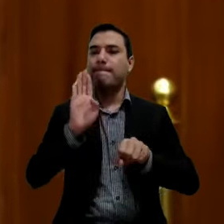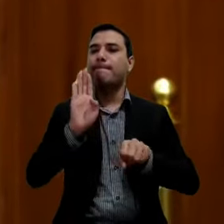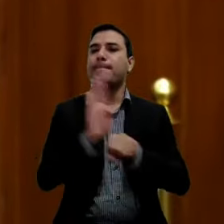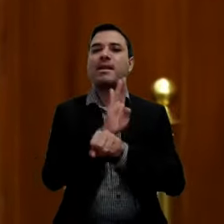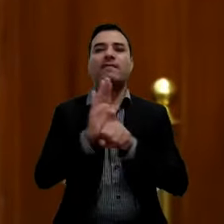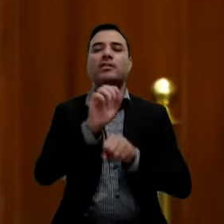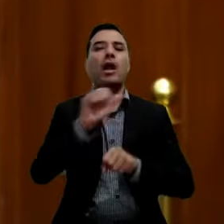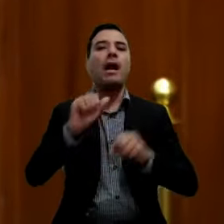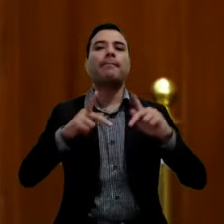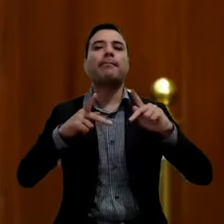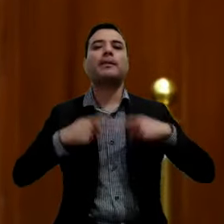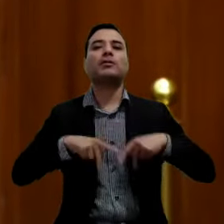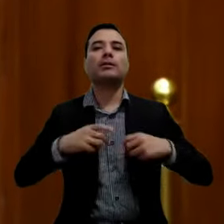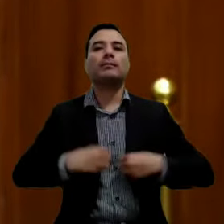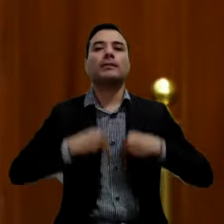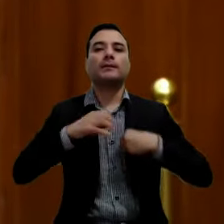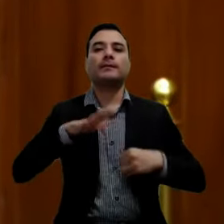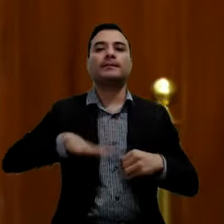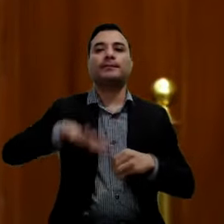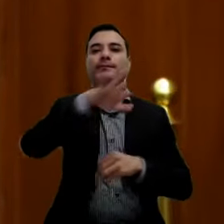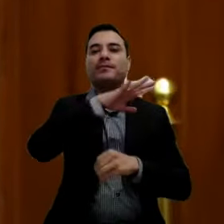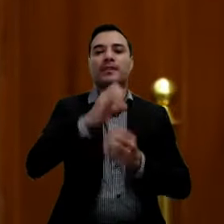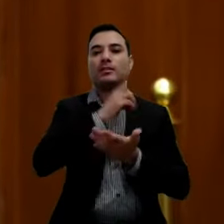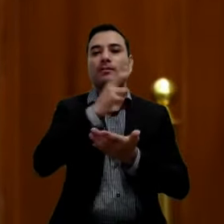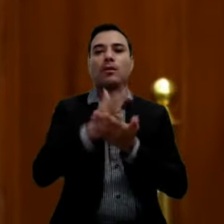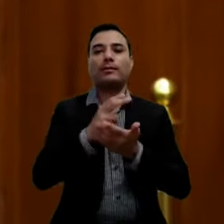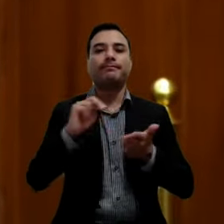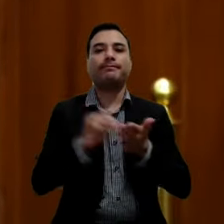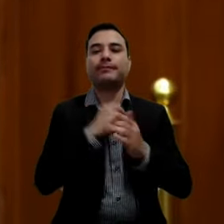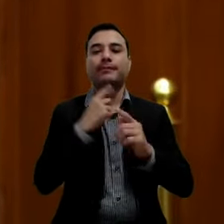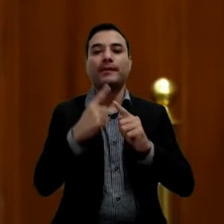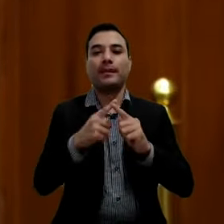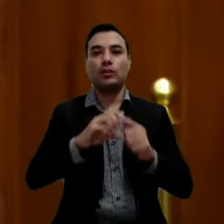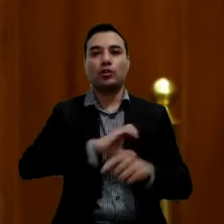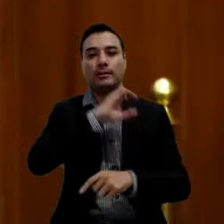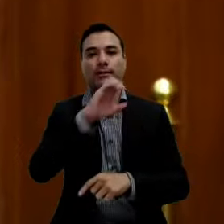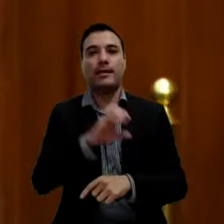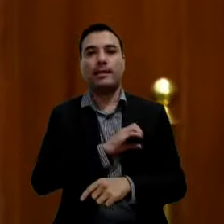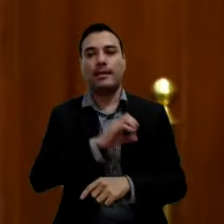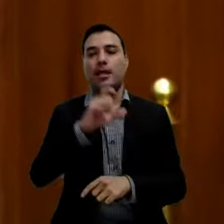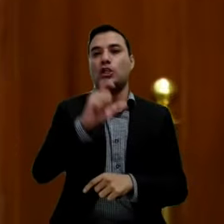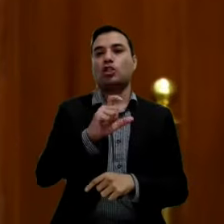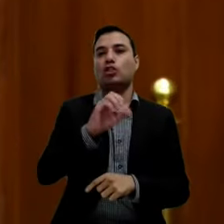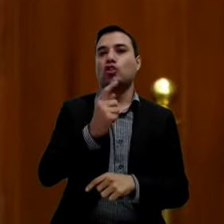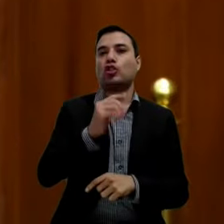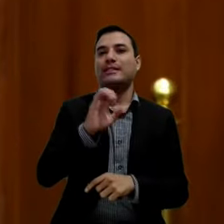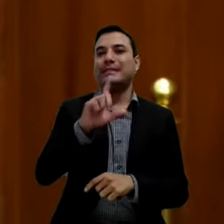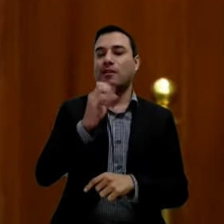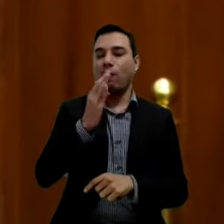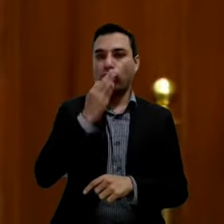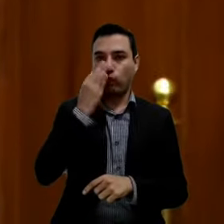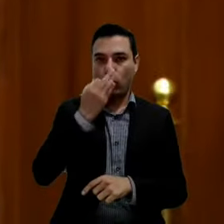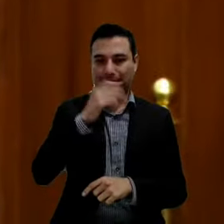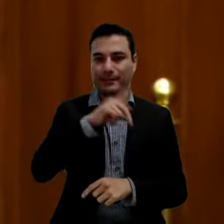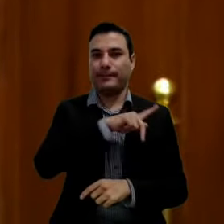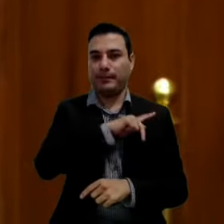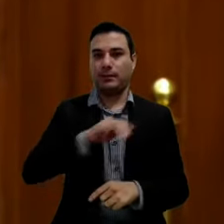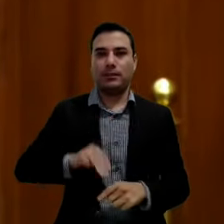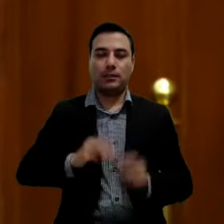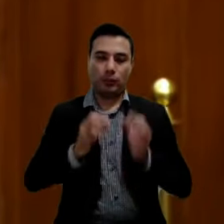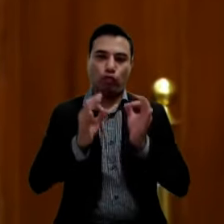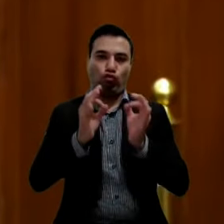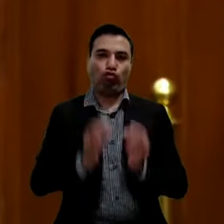chimalhuacenses. Atentamente, Ciudadana Xochitl Flores Jiménez, Presidenta Municipal Constitucional de